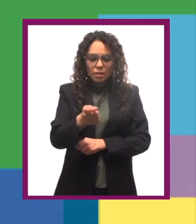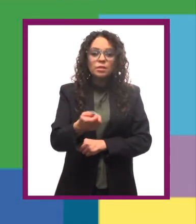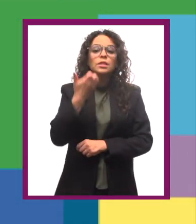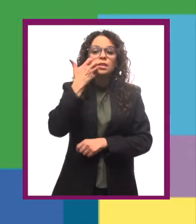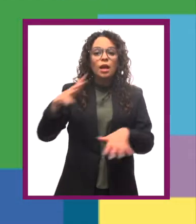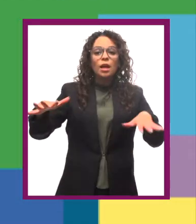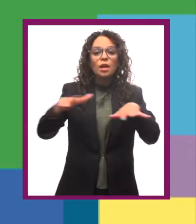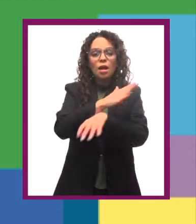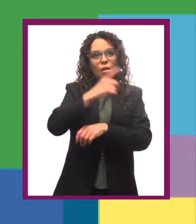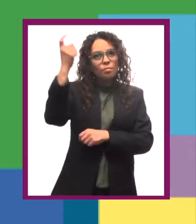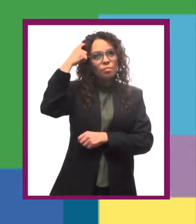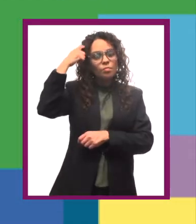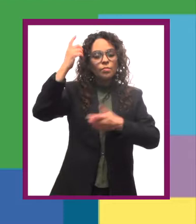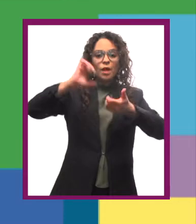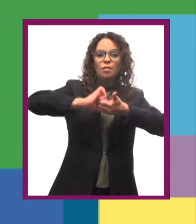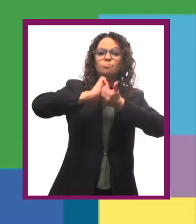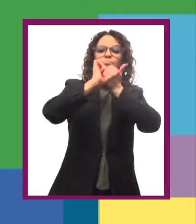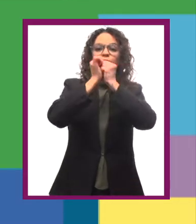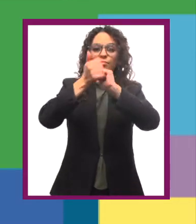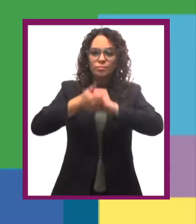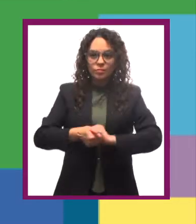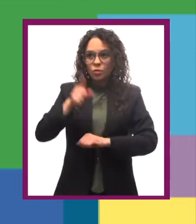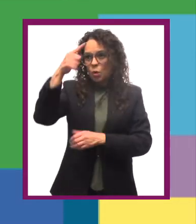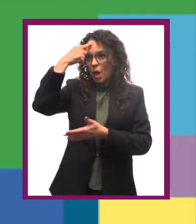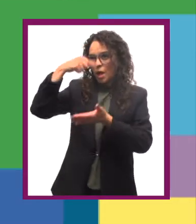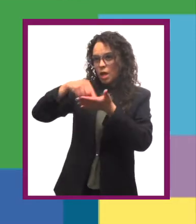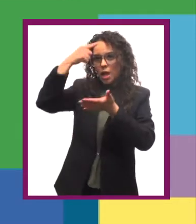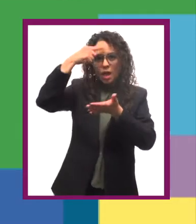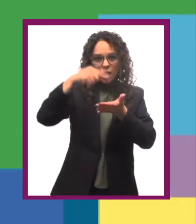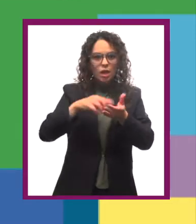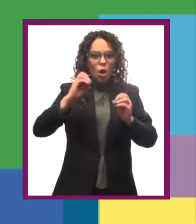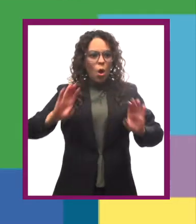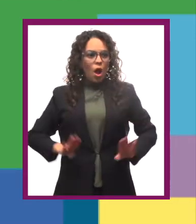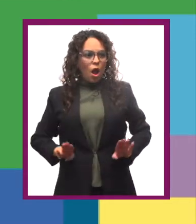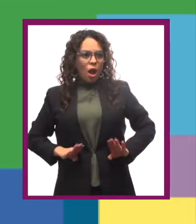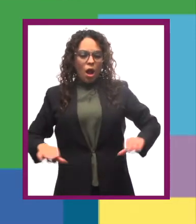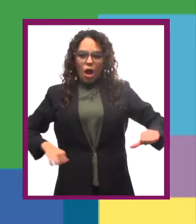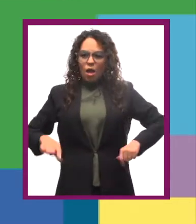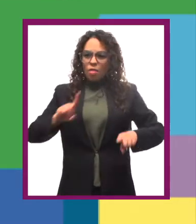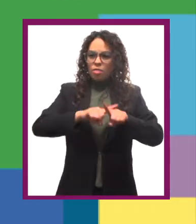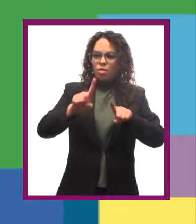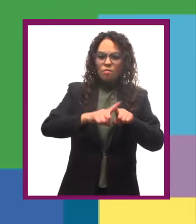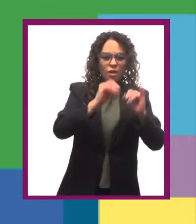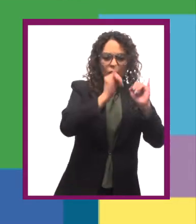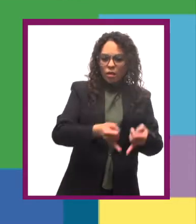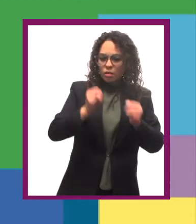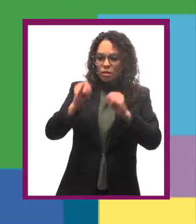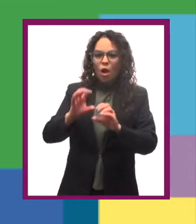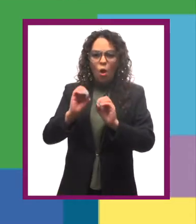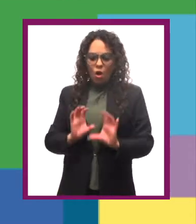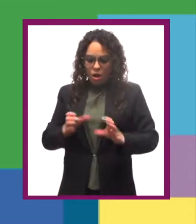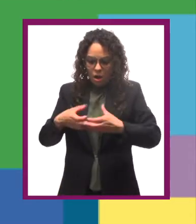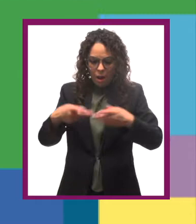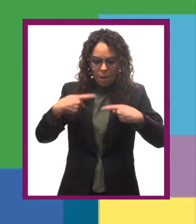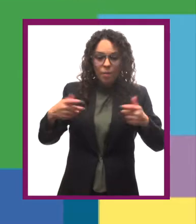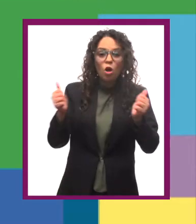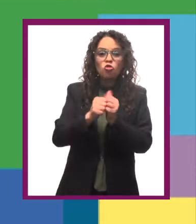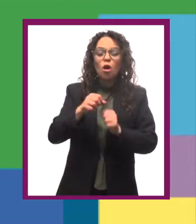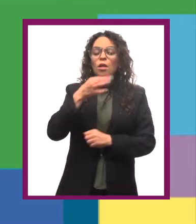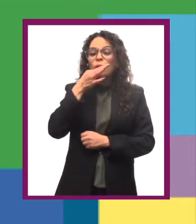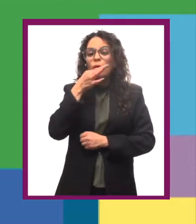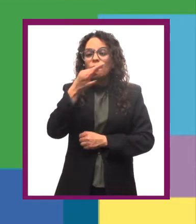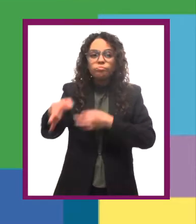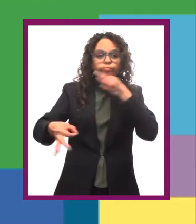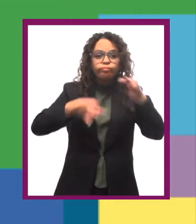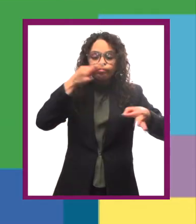al intento consciente por cambiar la actitud, creencia o el comportamiento de otro individuo o grupo de individuos a través de un mensaje